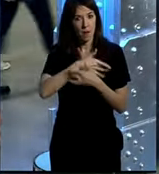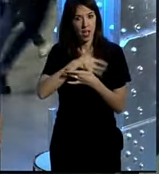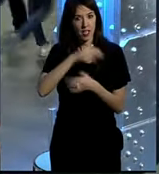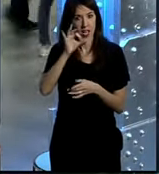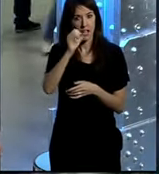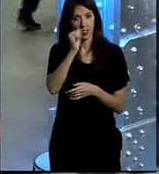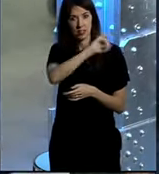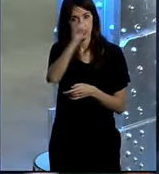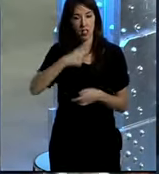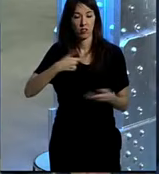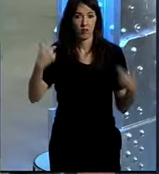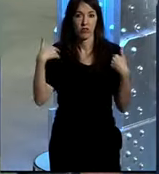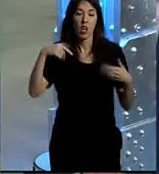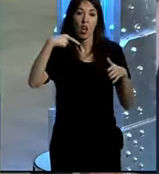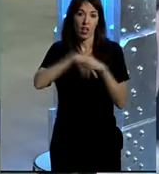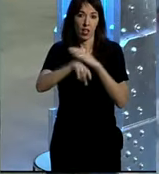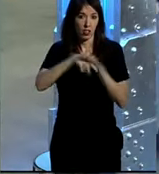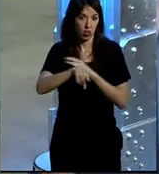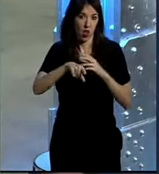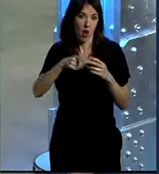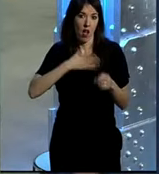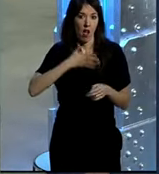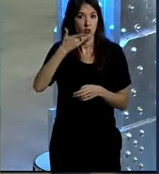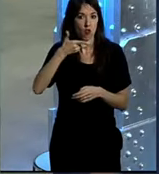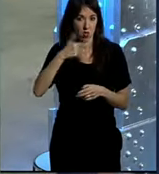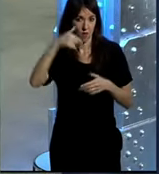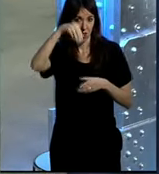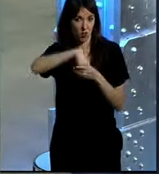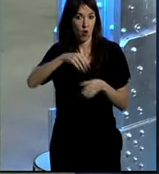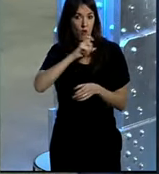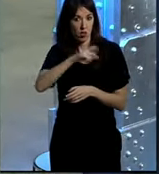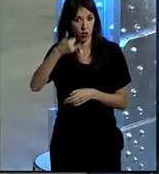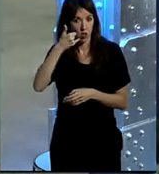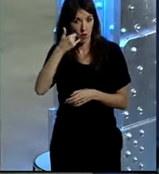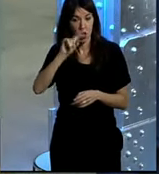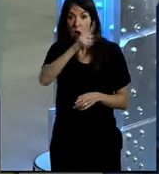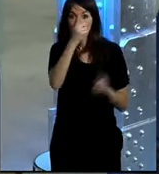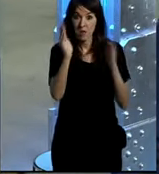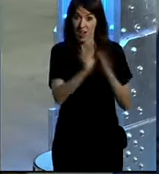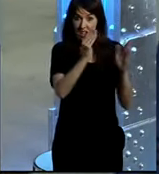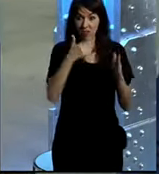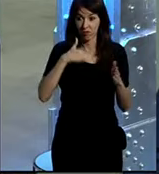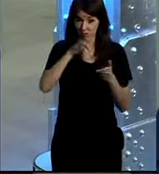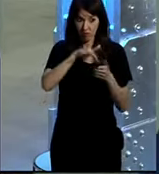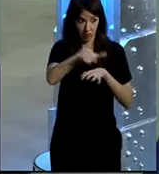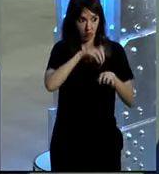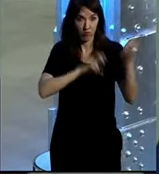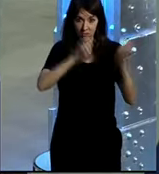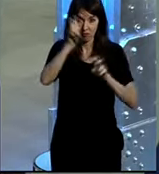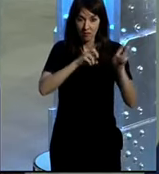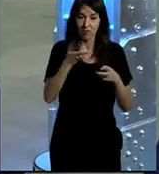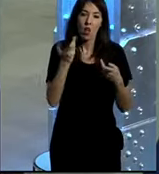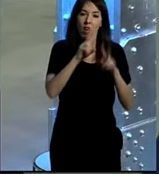de gestión de conocimiento en Fundación Telefónica. En la primera sesión del ciclo a la que muchos de vosotros asististeis planteamos